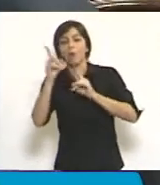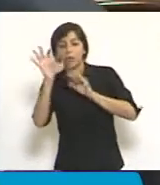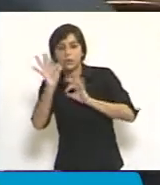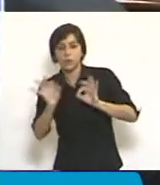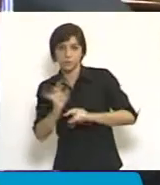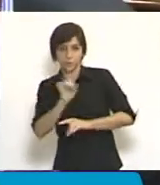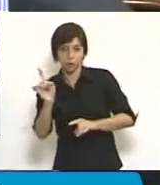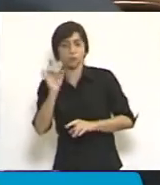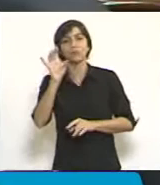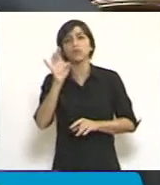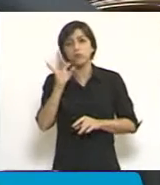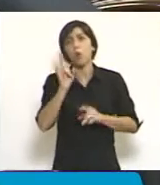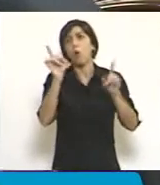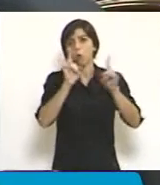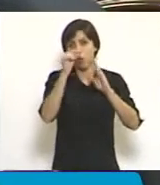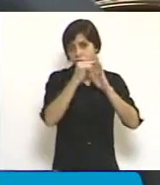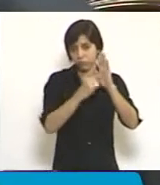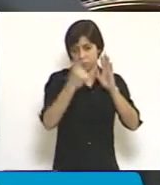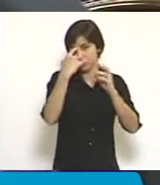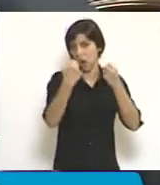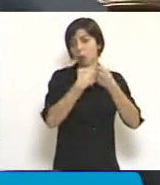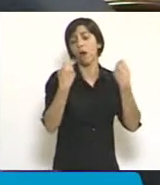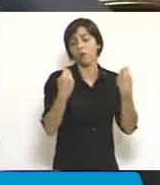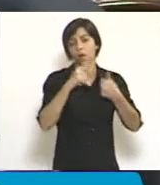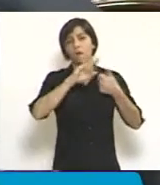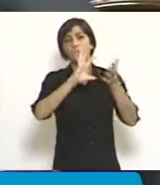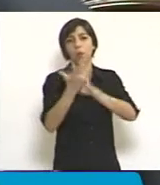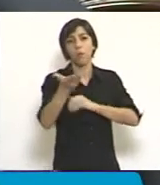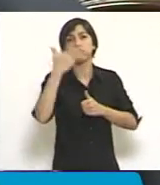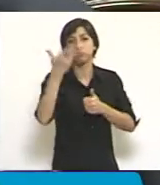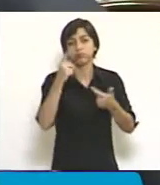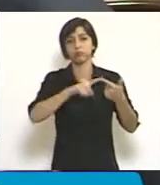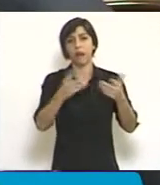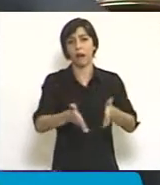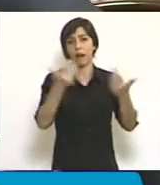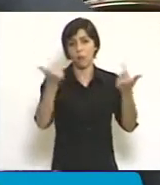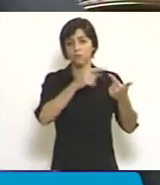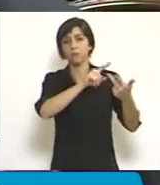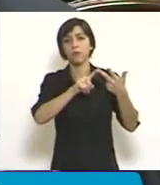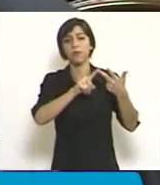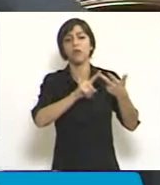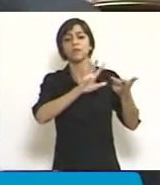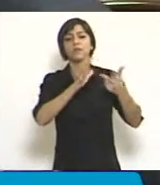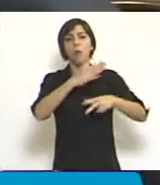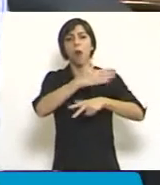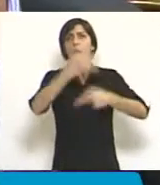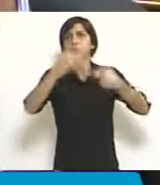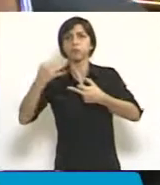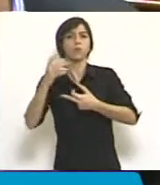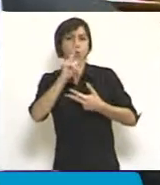Voy a citar solo algunos, oralidad, celeridad, desformalización,